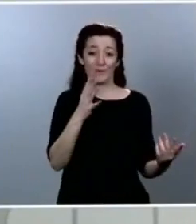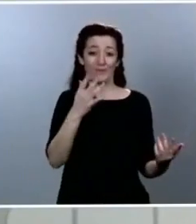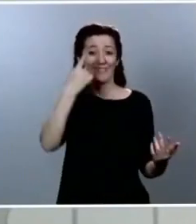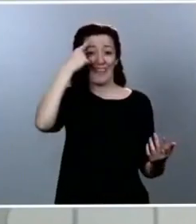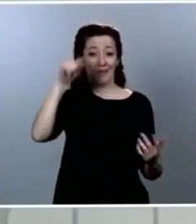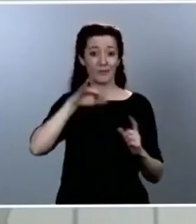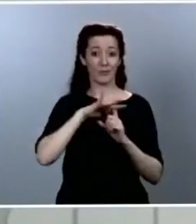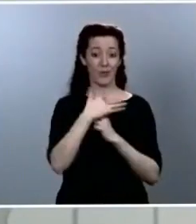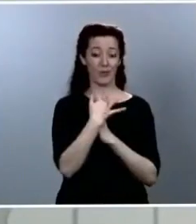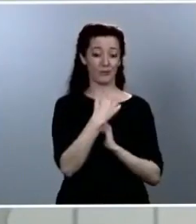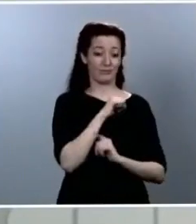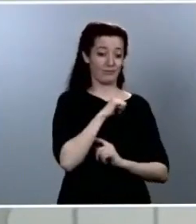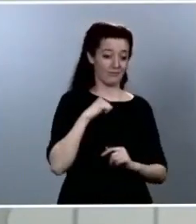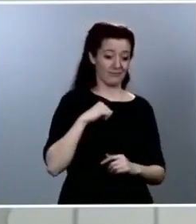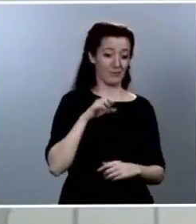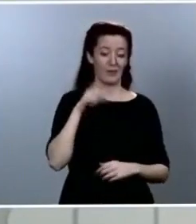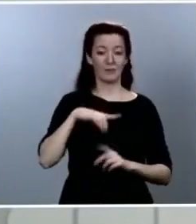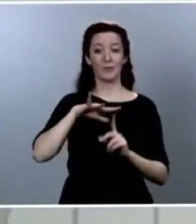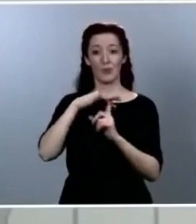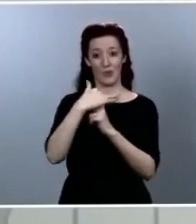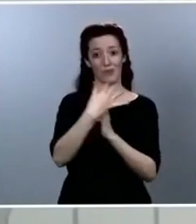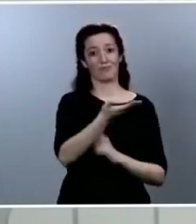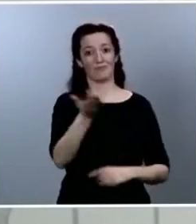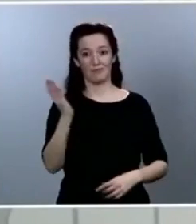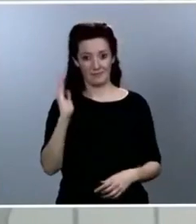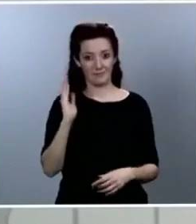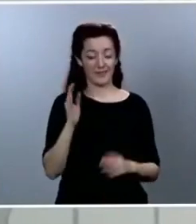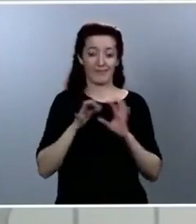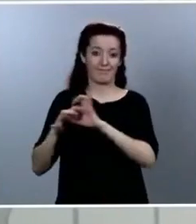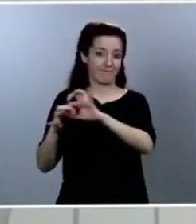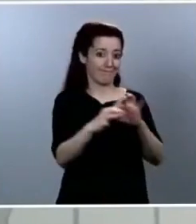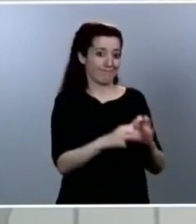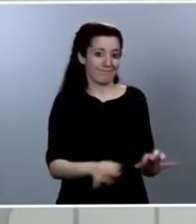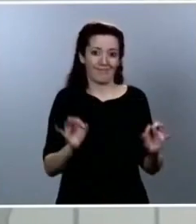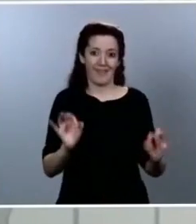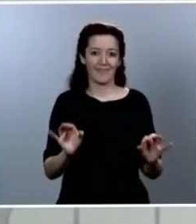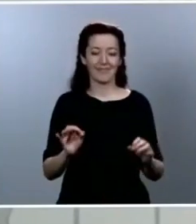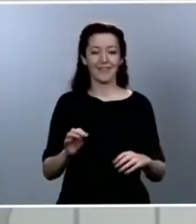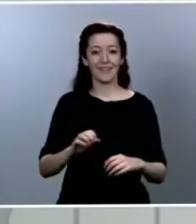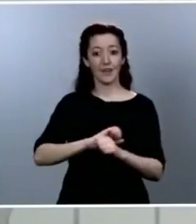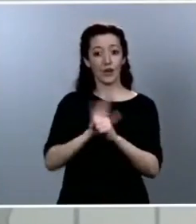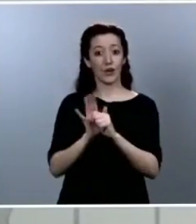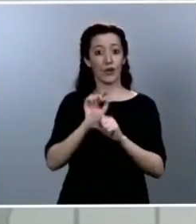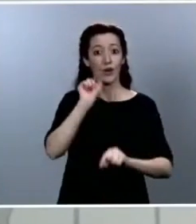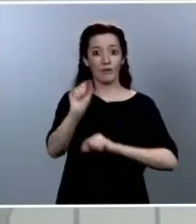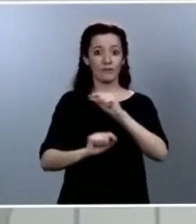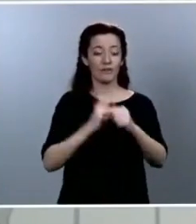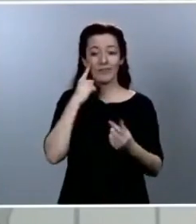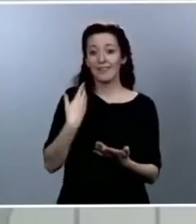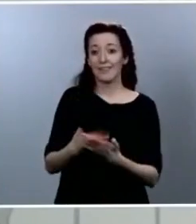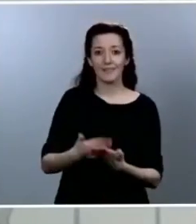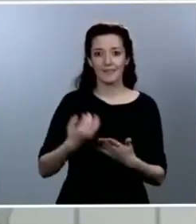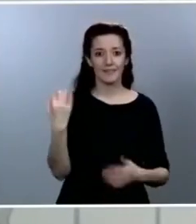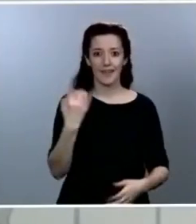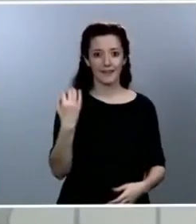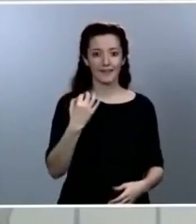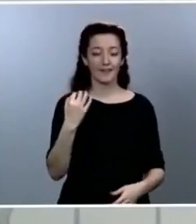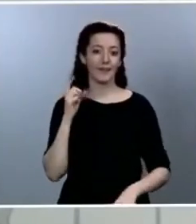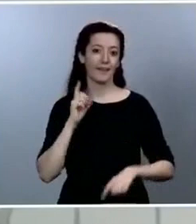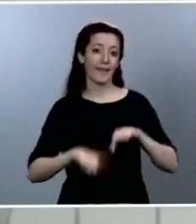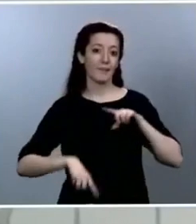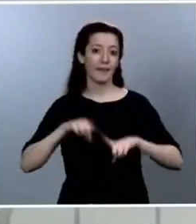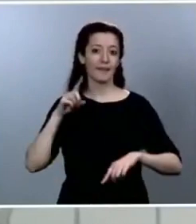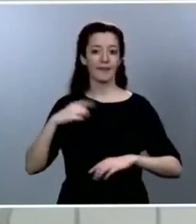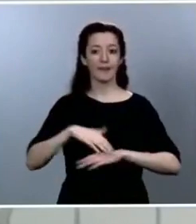interdependientes. Si algo ha demostrado esta epidemia es que no atiende a lindes administrativas ni a